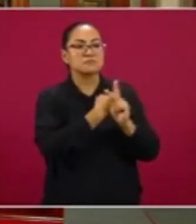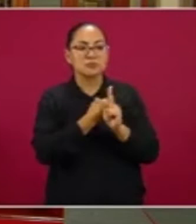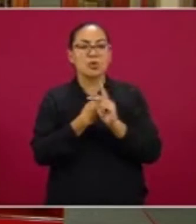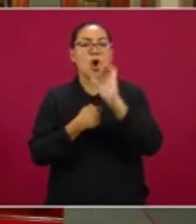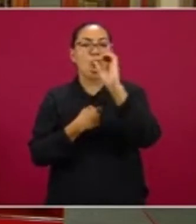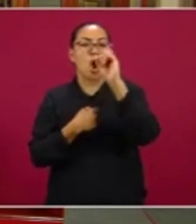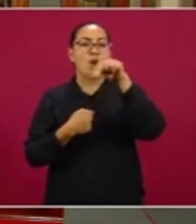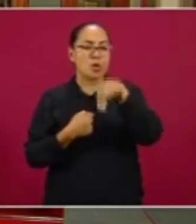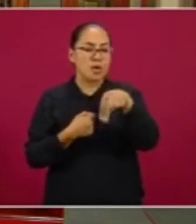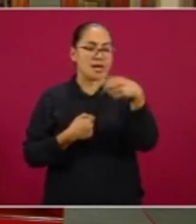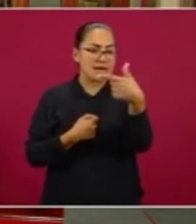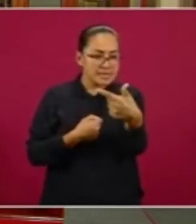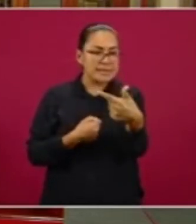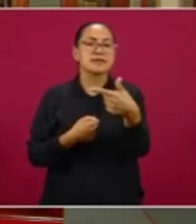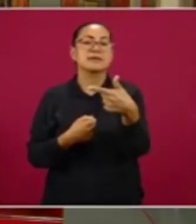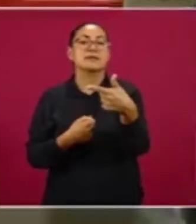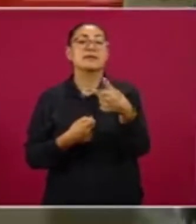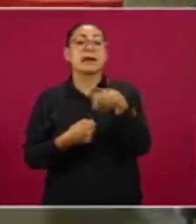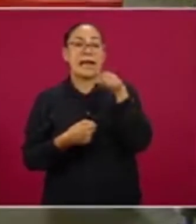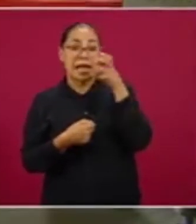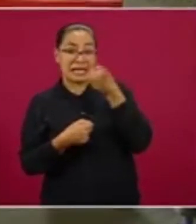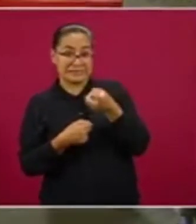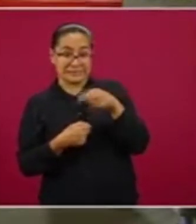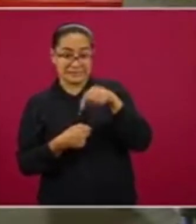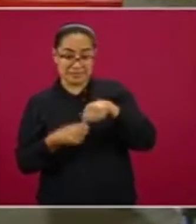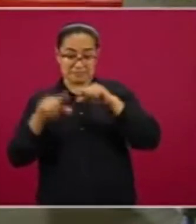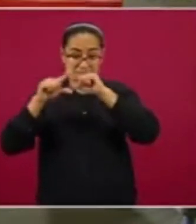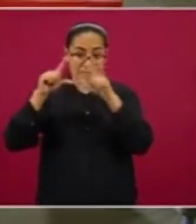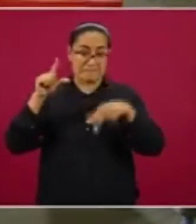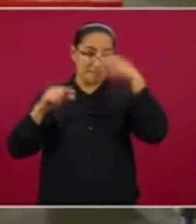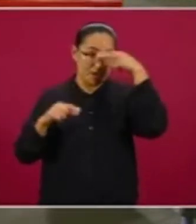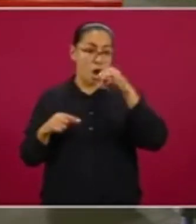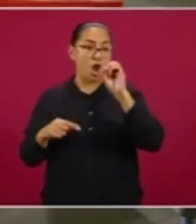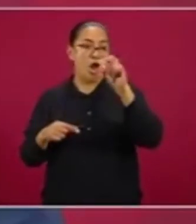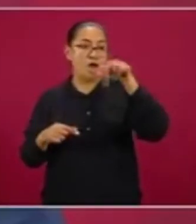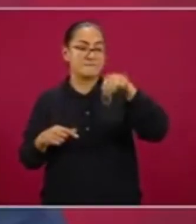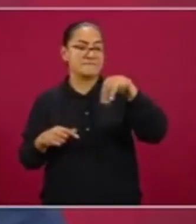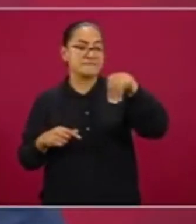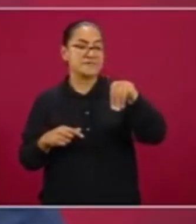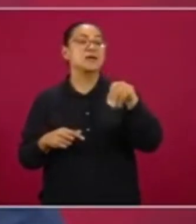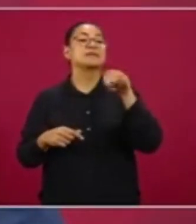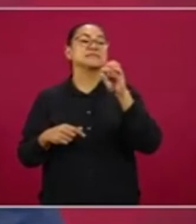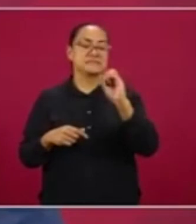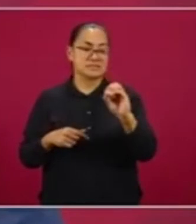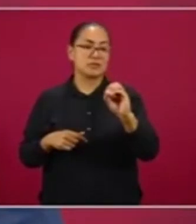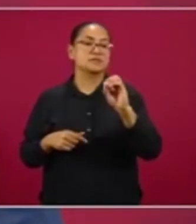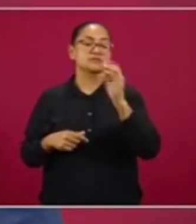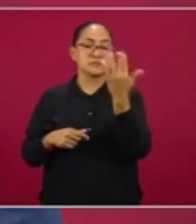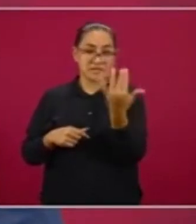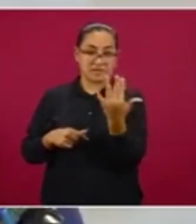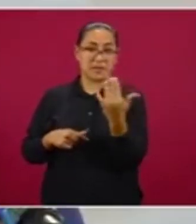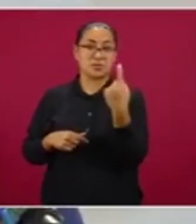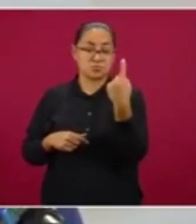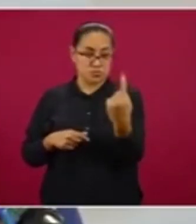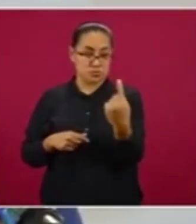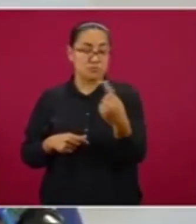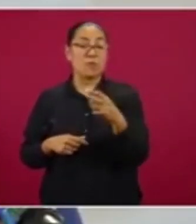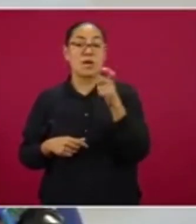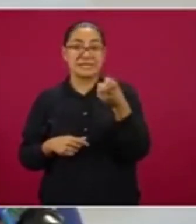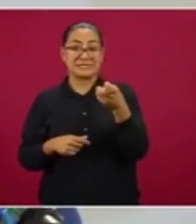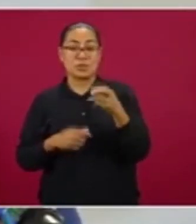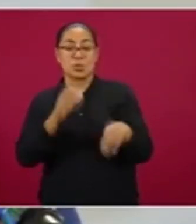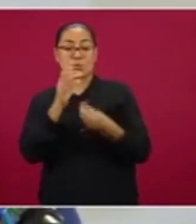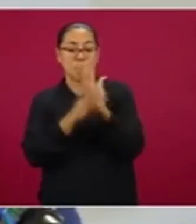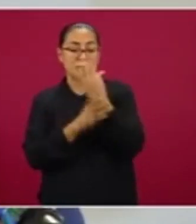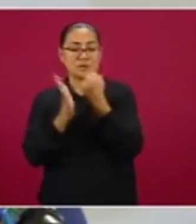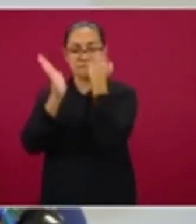modificación a la norma oficial mexicana 051, con las especificaciones generales de etiquetado para los alimentos y bebidas no alcohólicas